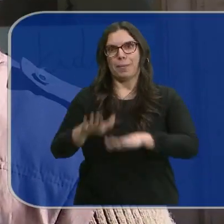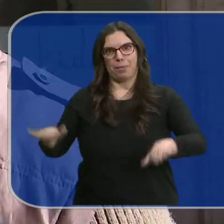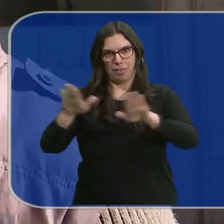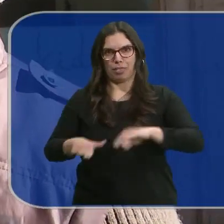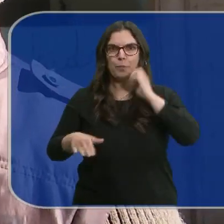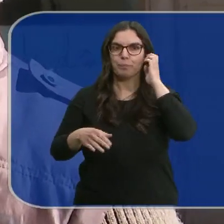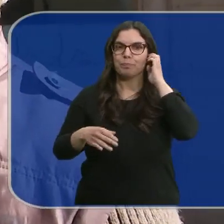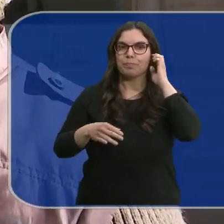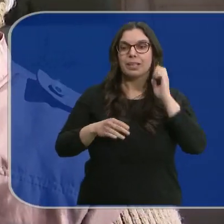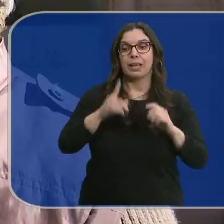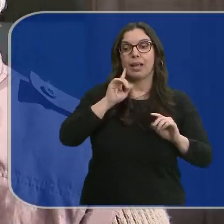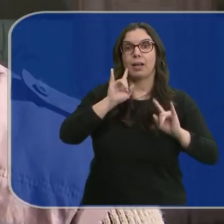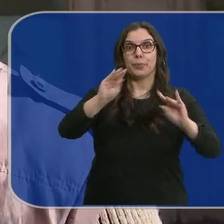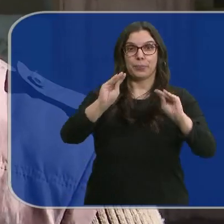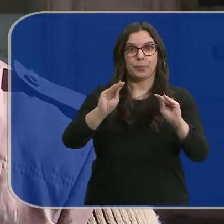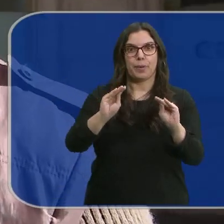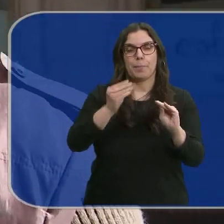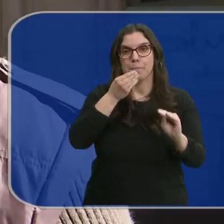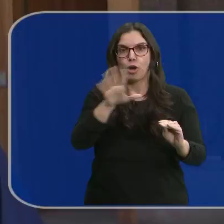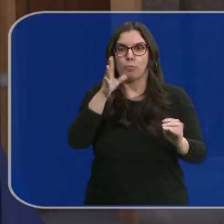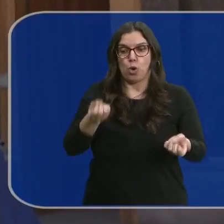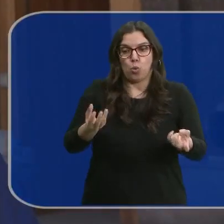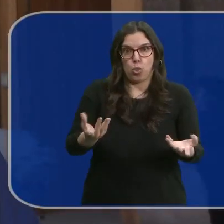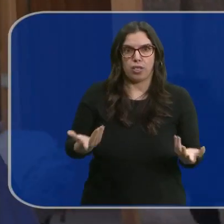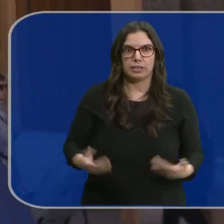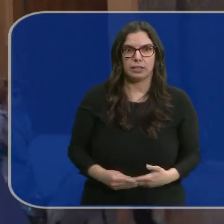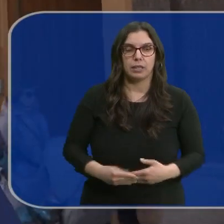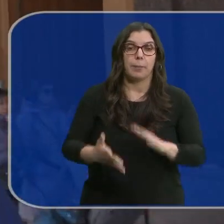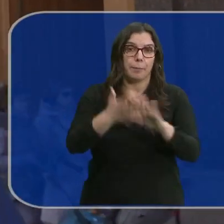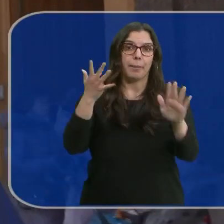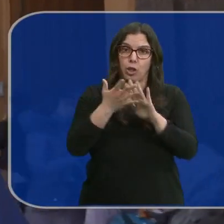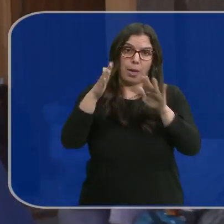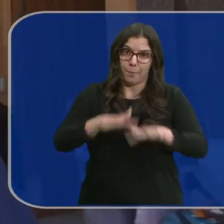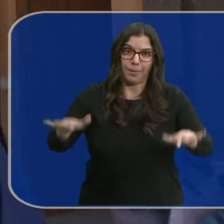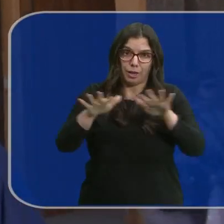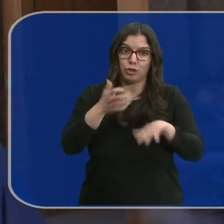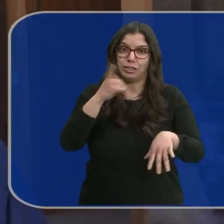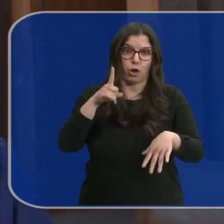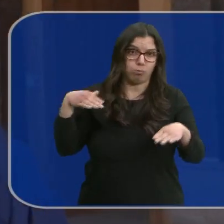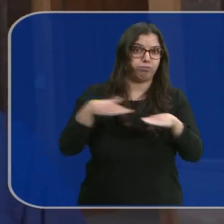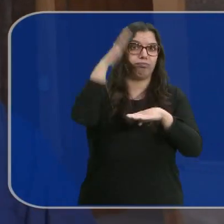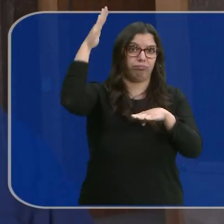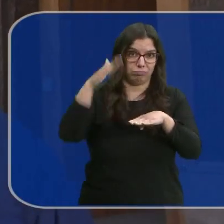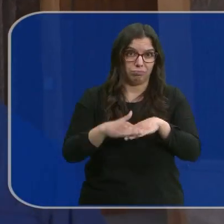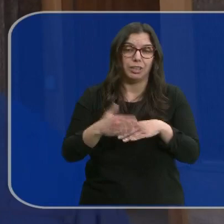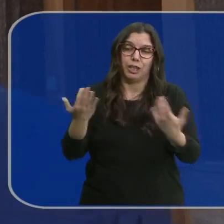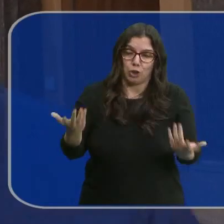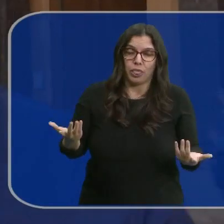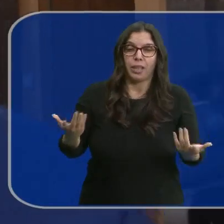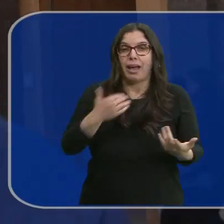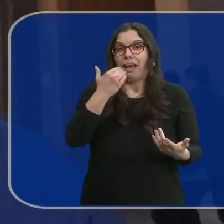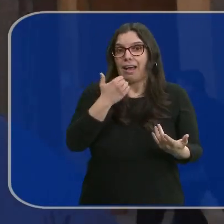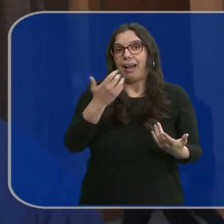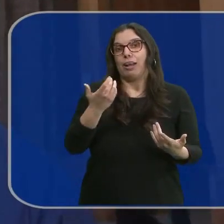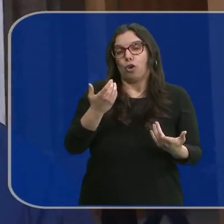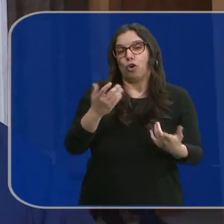mejor señalizados, porque son con luces y demás por las calles. La velocidad por narices, porque si no te lo comes. Entonces, algo